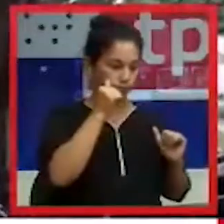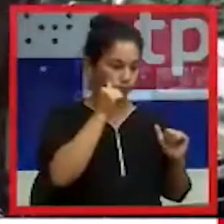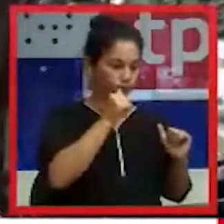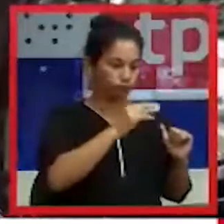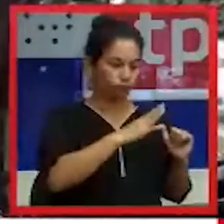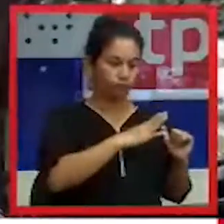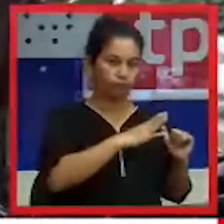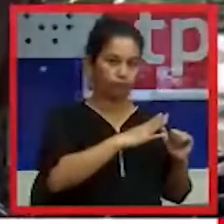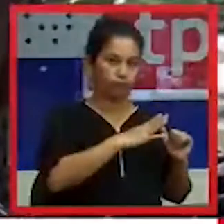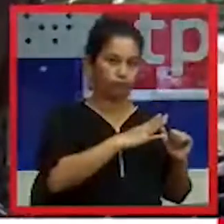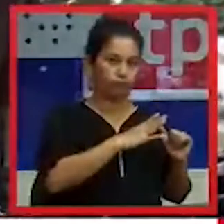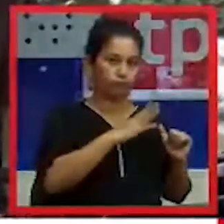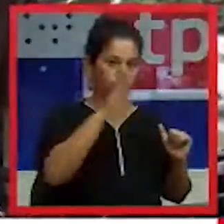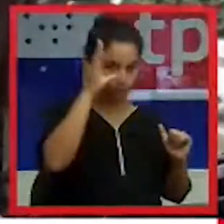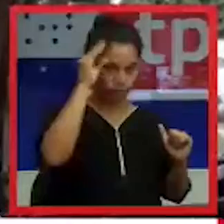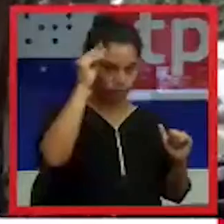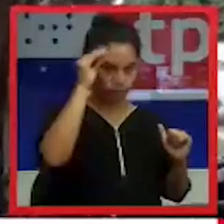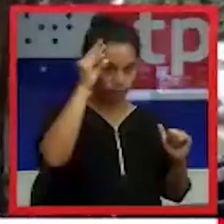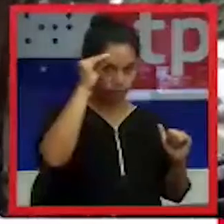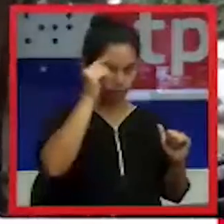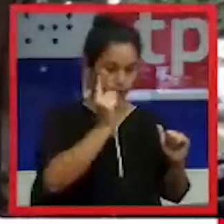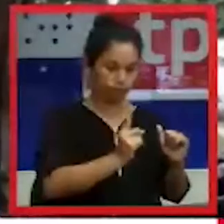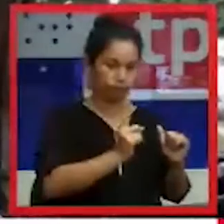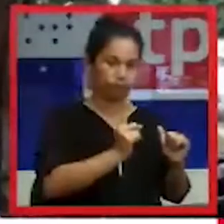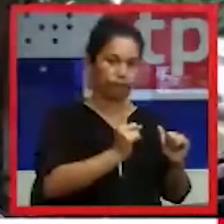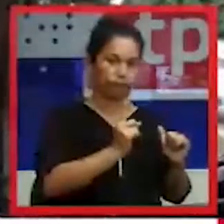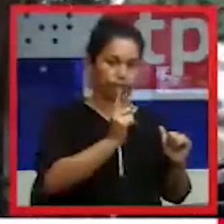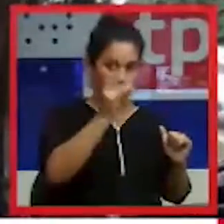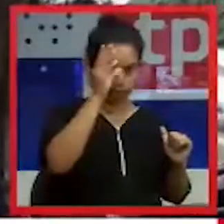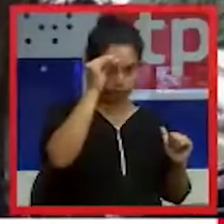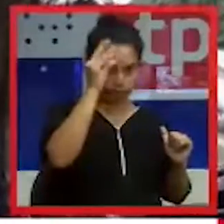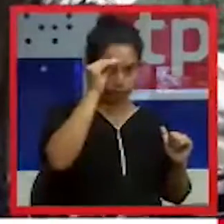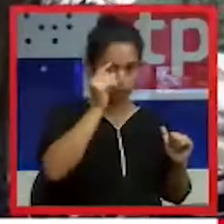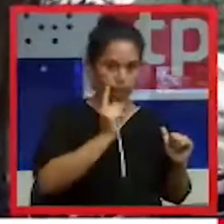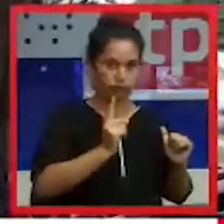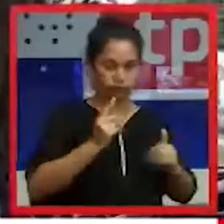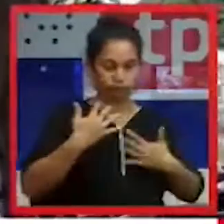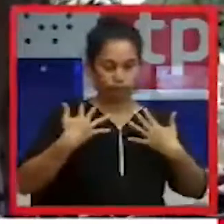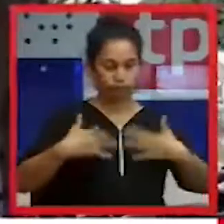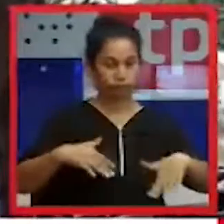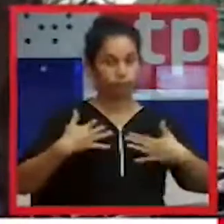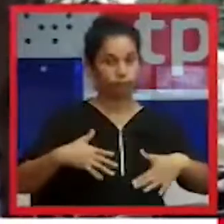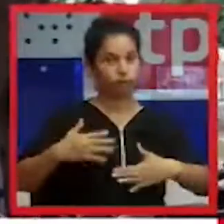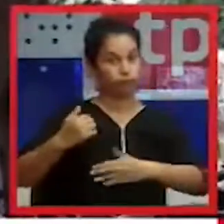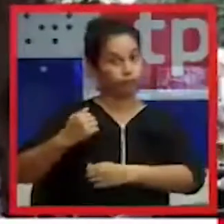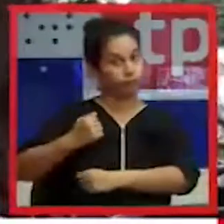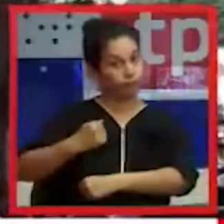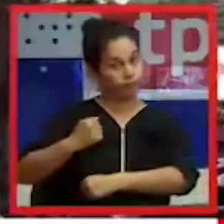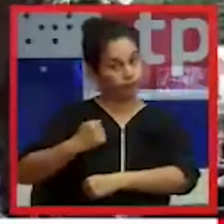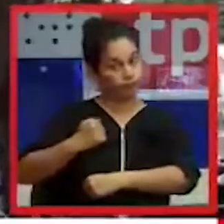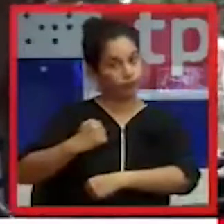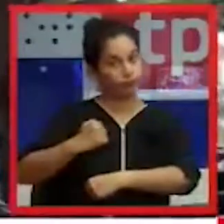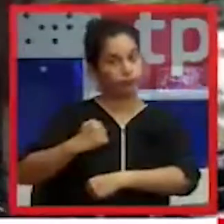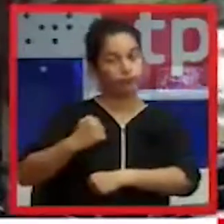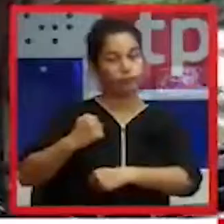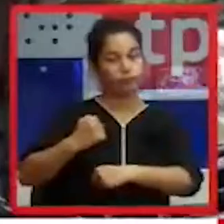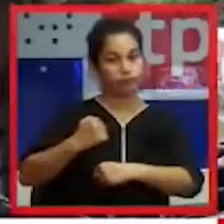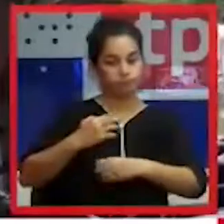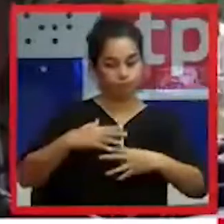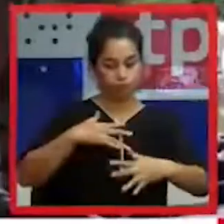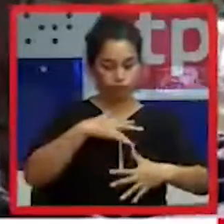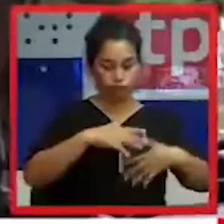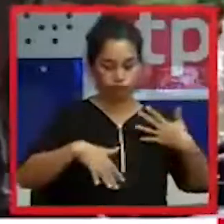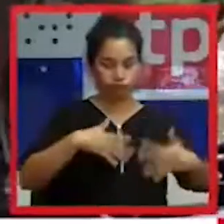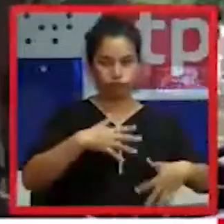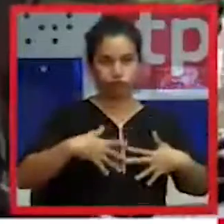personas, un asexo masculino, el cual estaba con uniforme camuflado en este